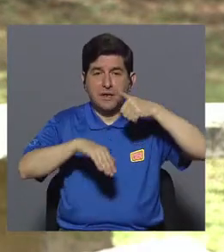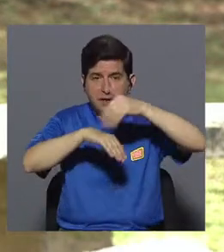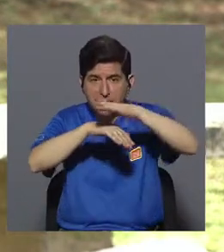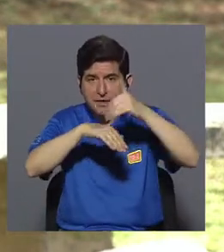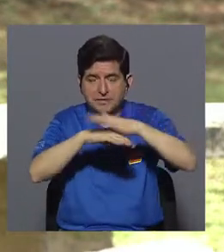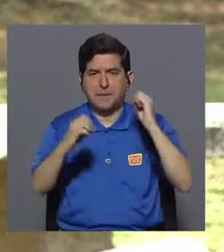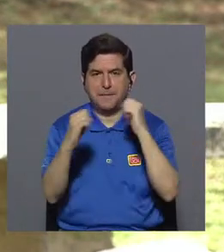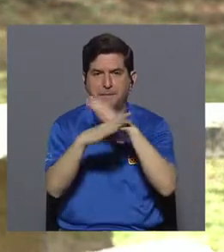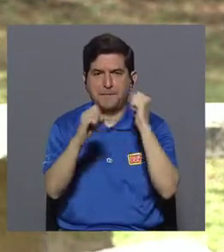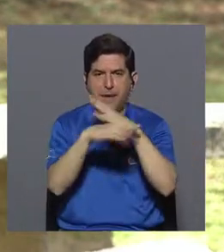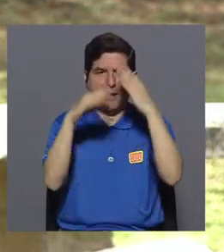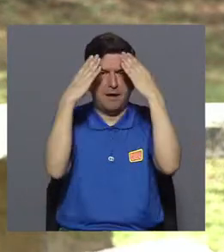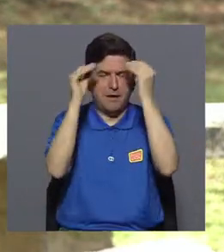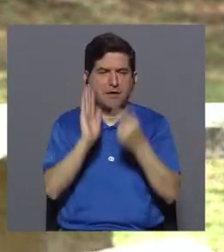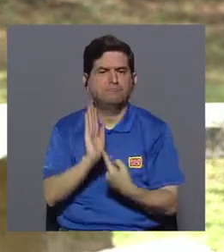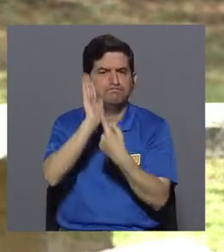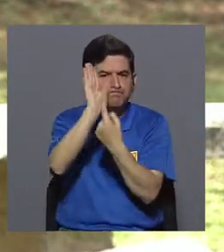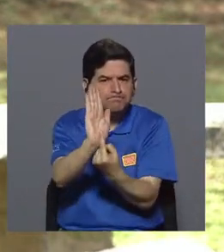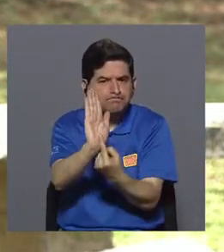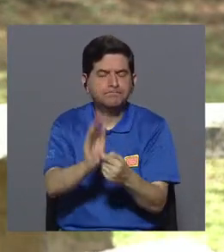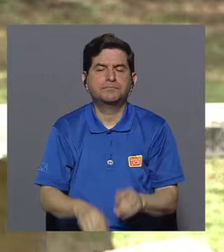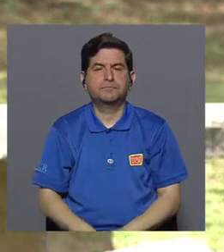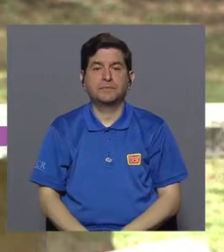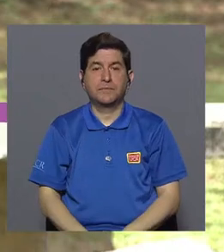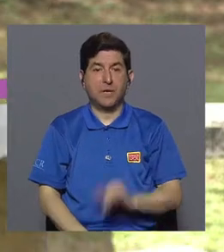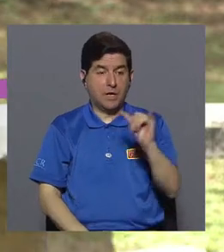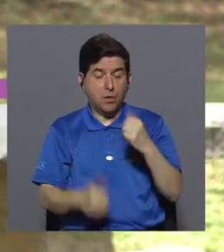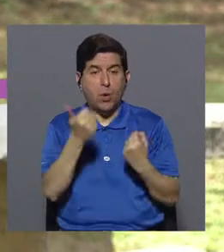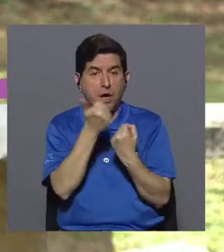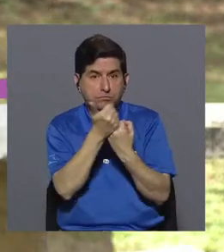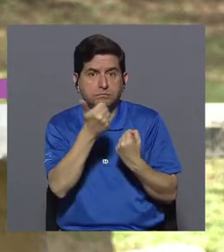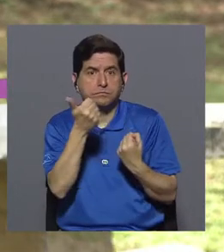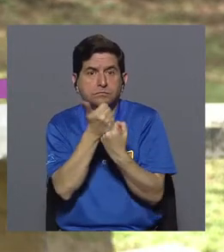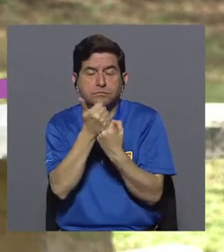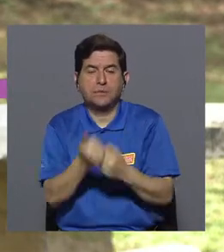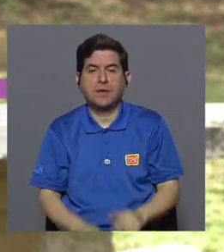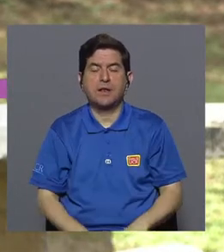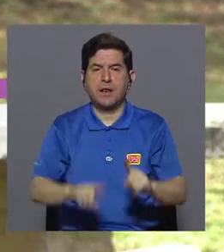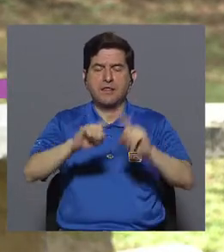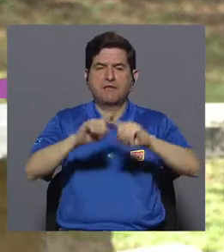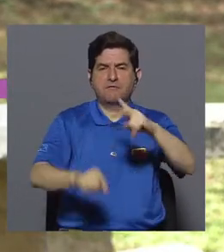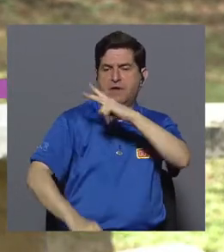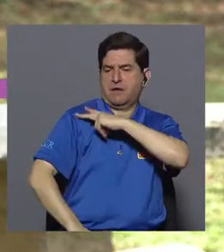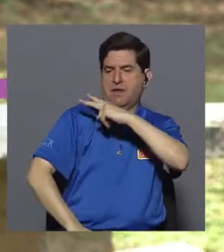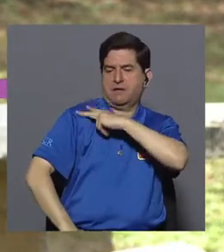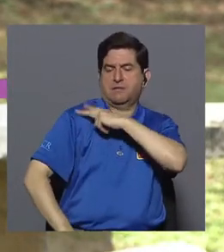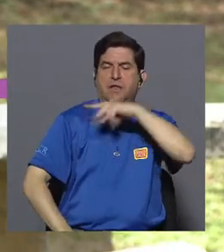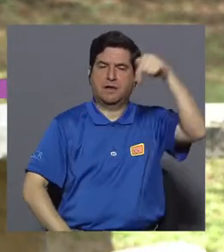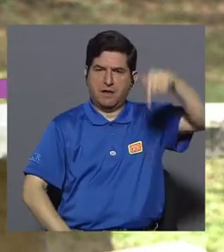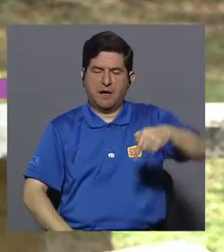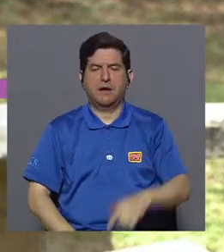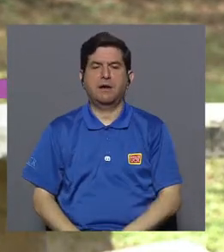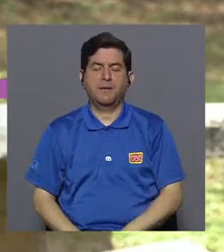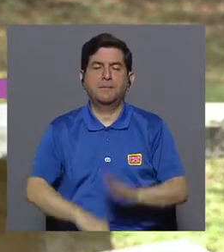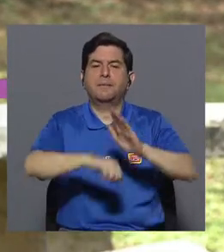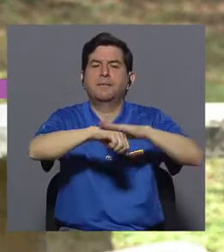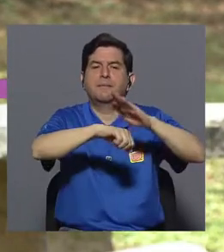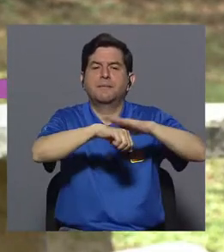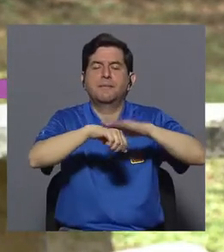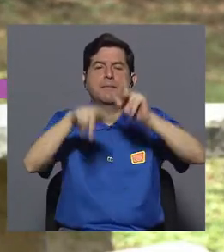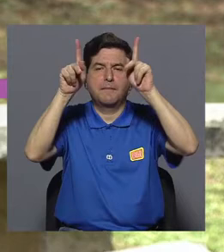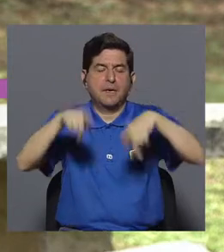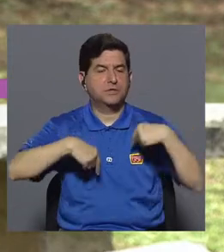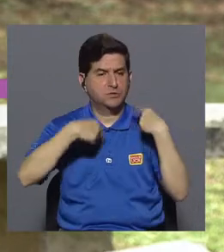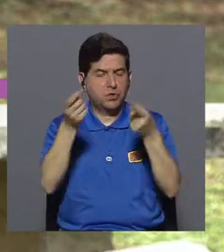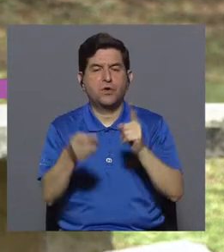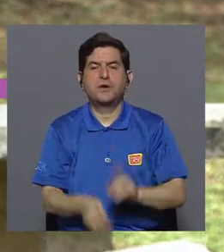información, inclusive los apoyan, la jefatura se apoya muchísimo acá para dar el permiso para que ellos asistan a las